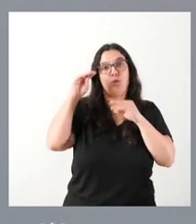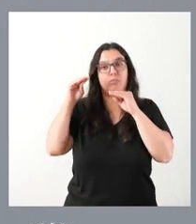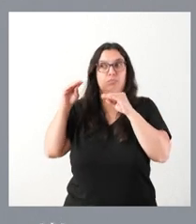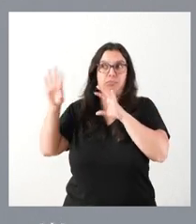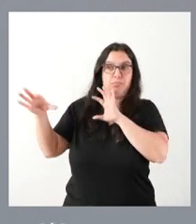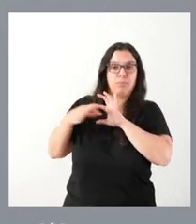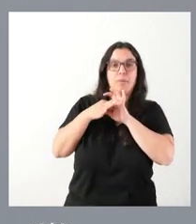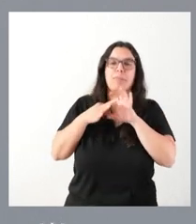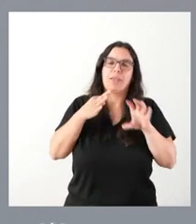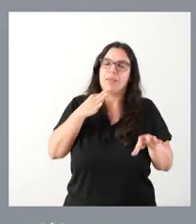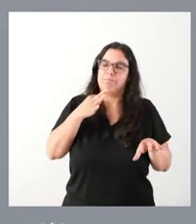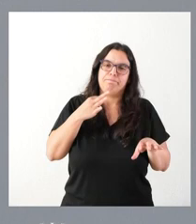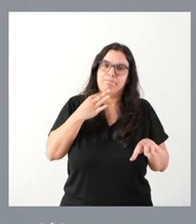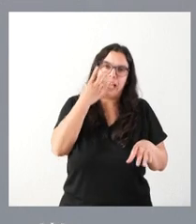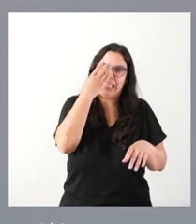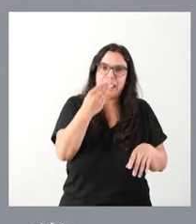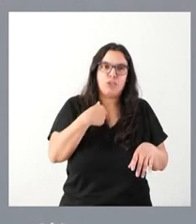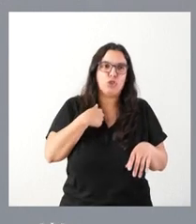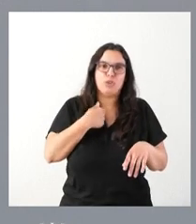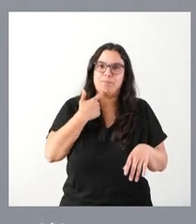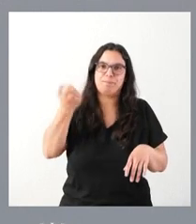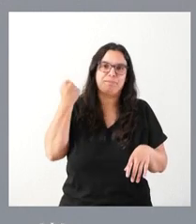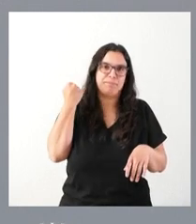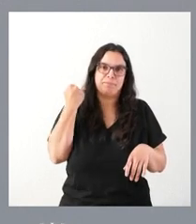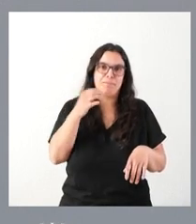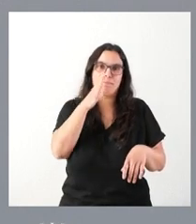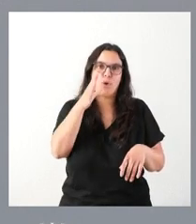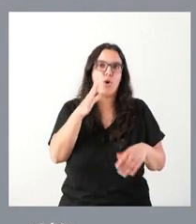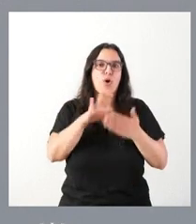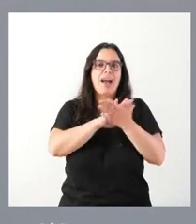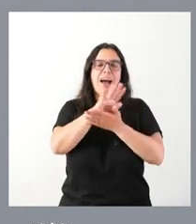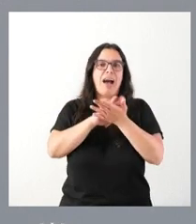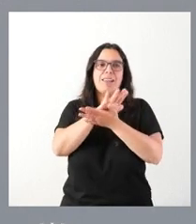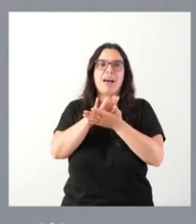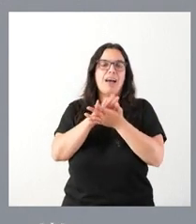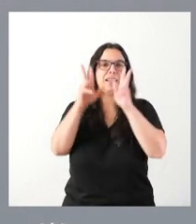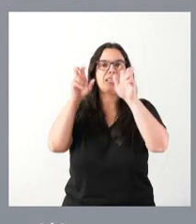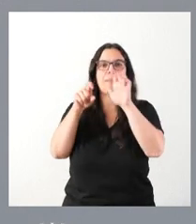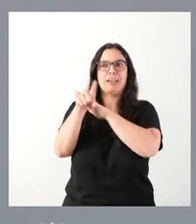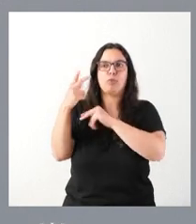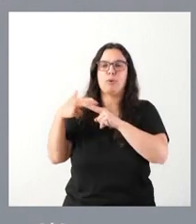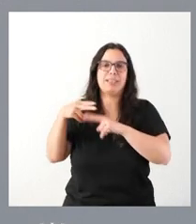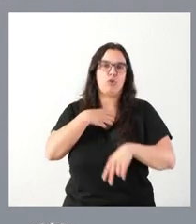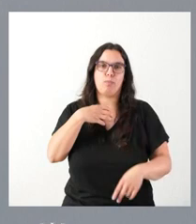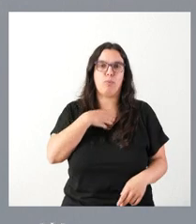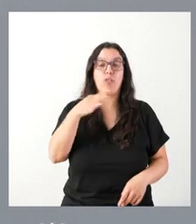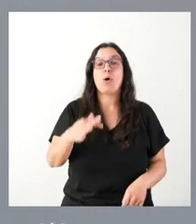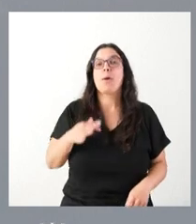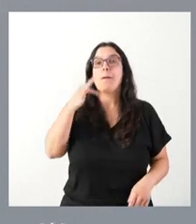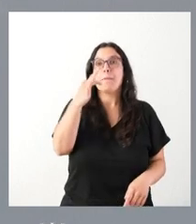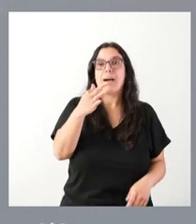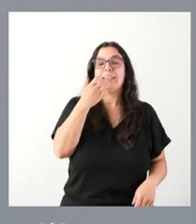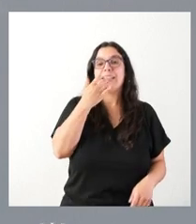comprenderán que no debo hacerla porque no debo hablar una gestión política y más si eso puede